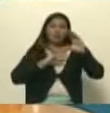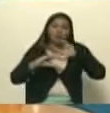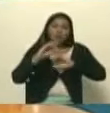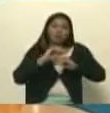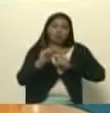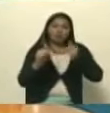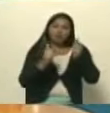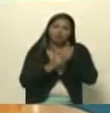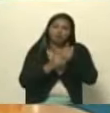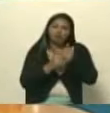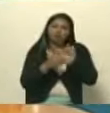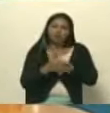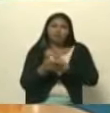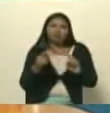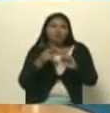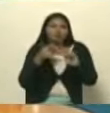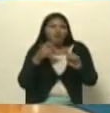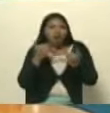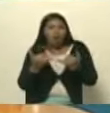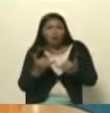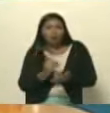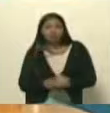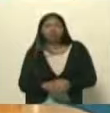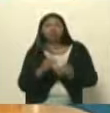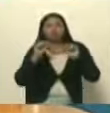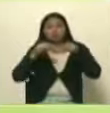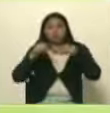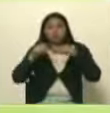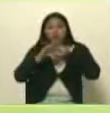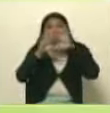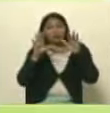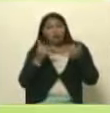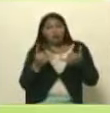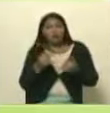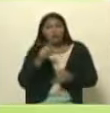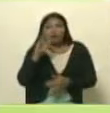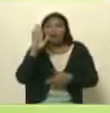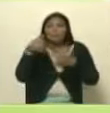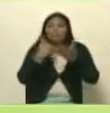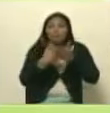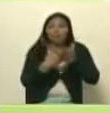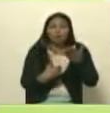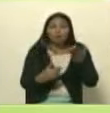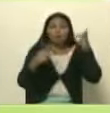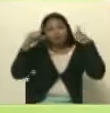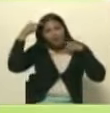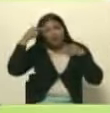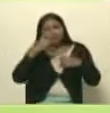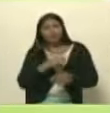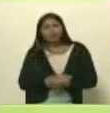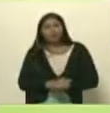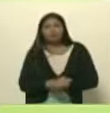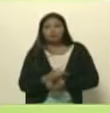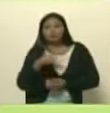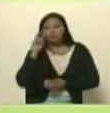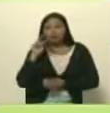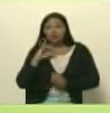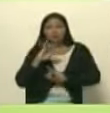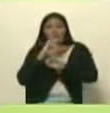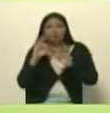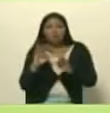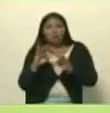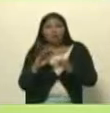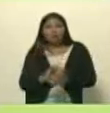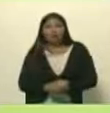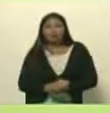alternativa ese es un reto claro de hecho una de las propuestas de Chávez tenían que ver con esto lo de la